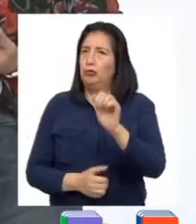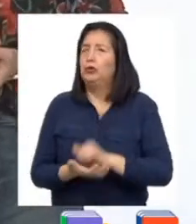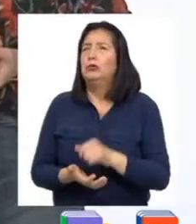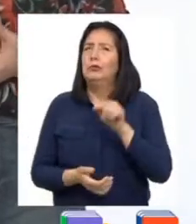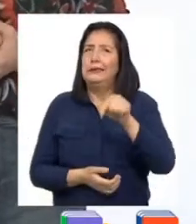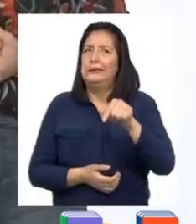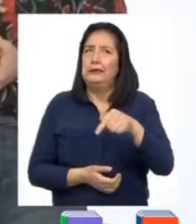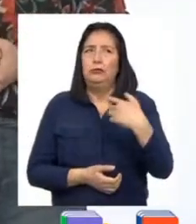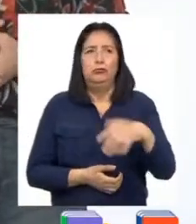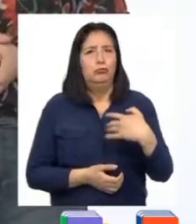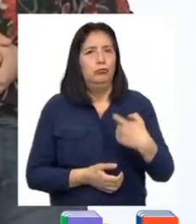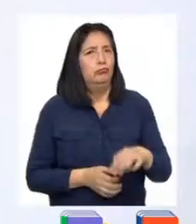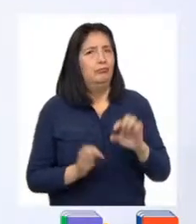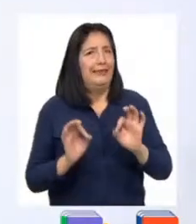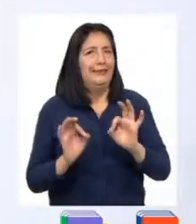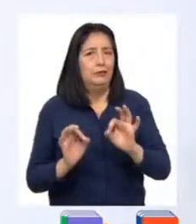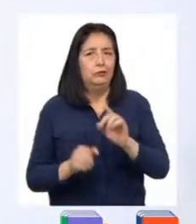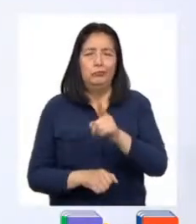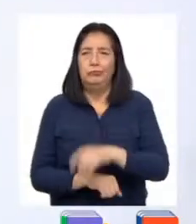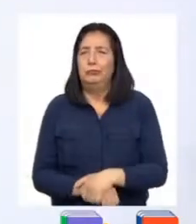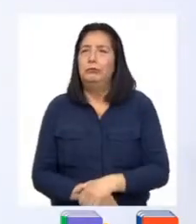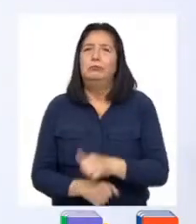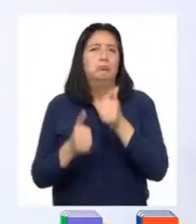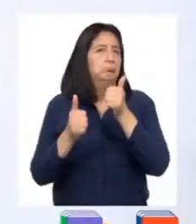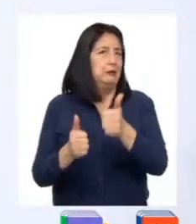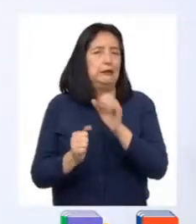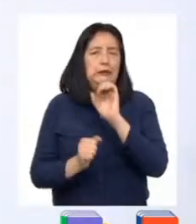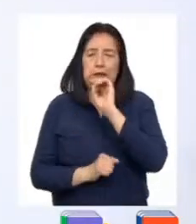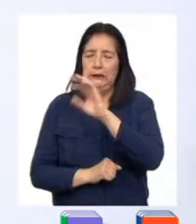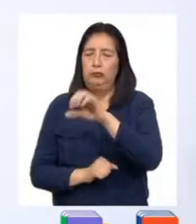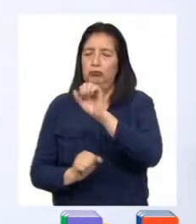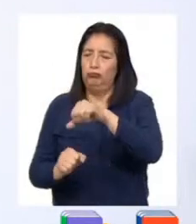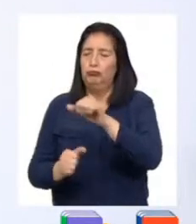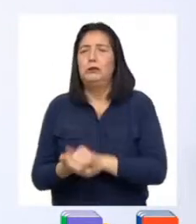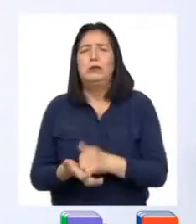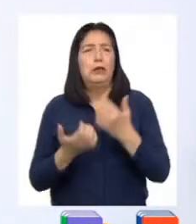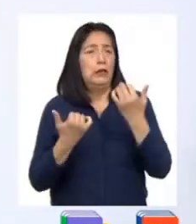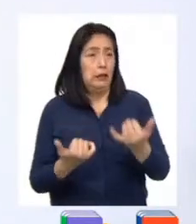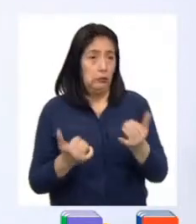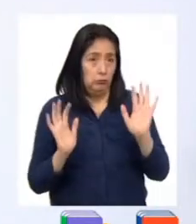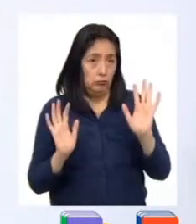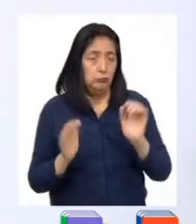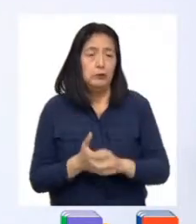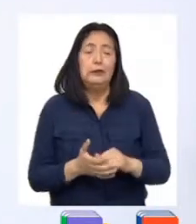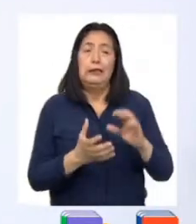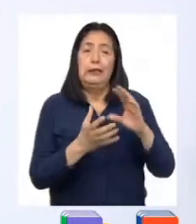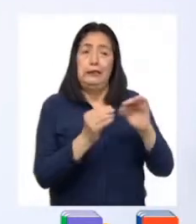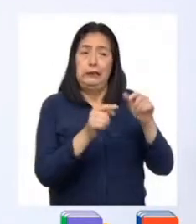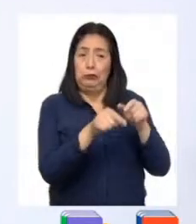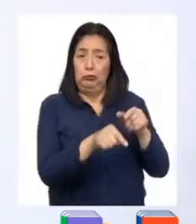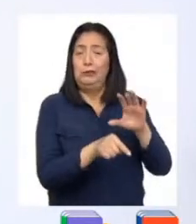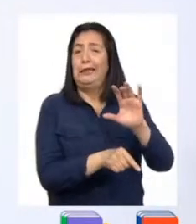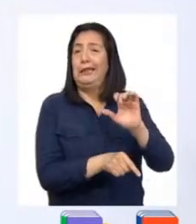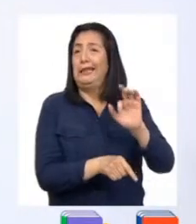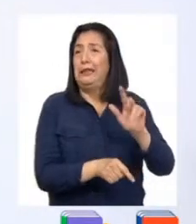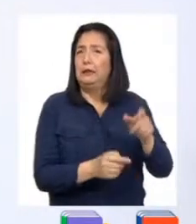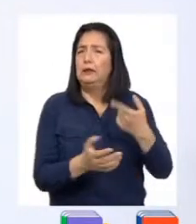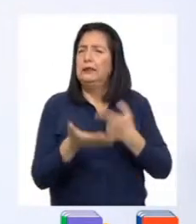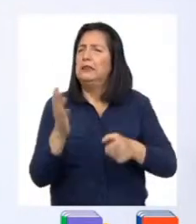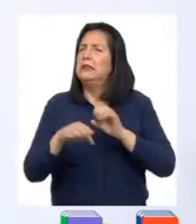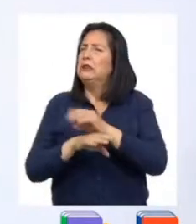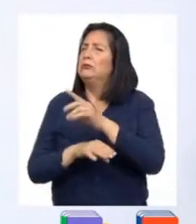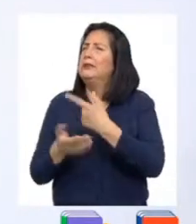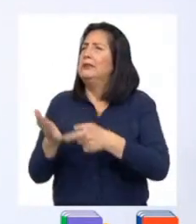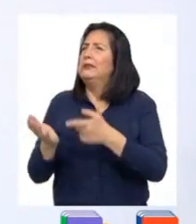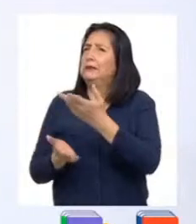pueden ponerlos en riesgo. Bien dicho, Patti. Ahora volviendo al caso de Clara. ¿Qué recomendación le